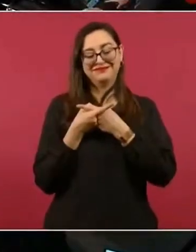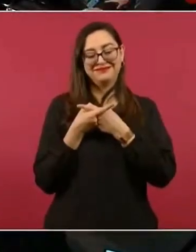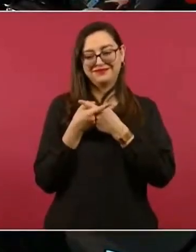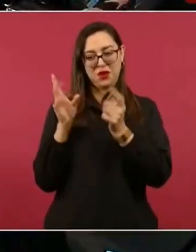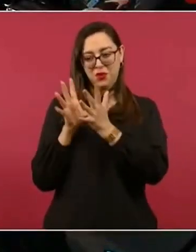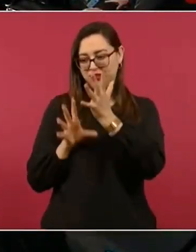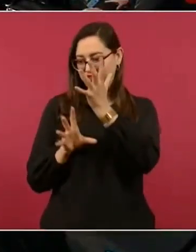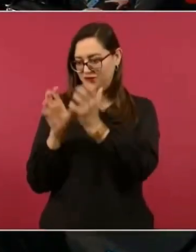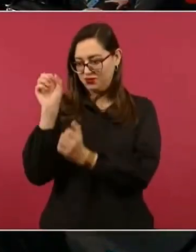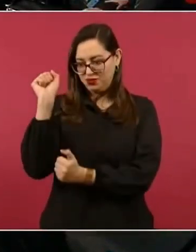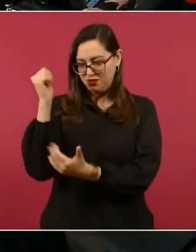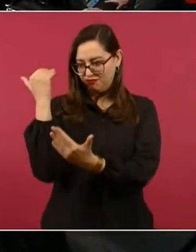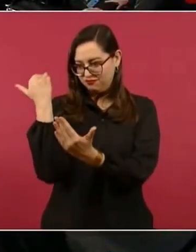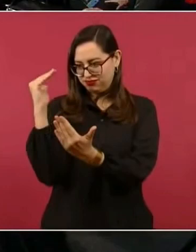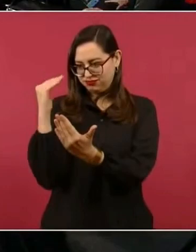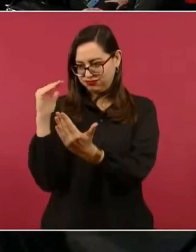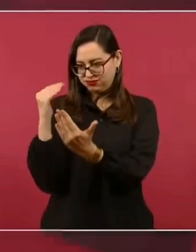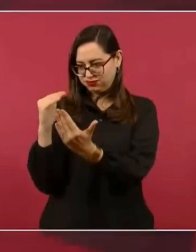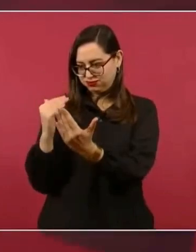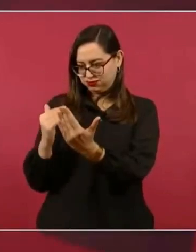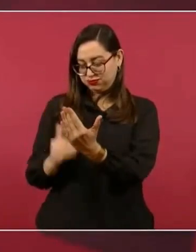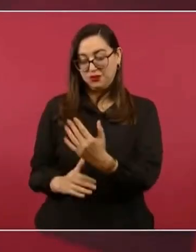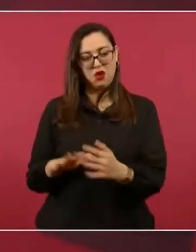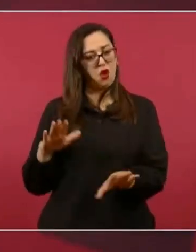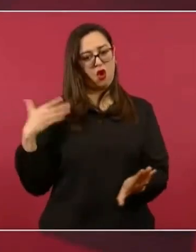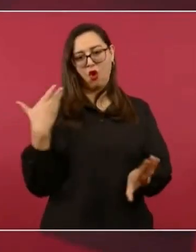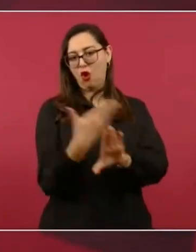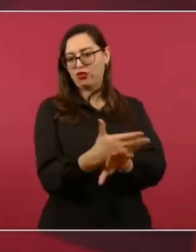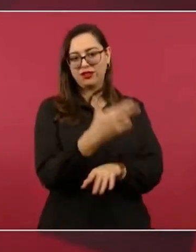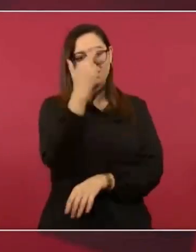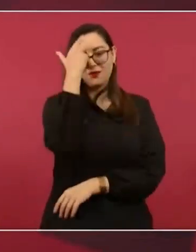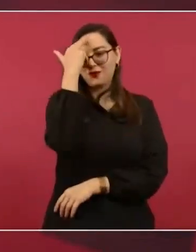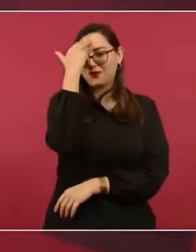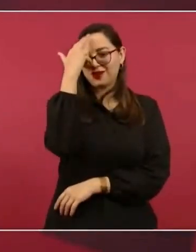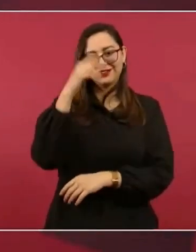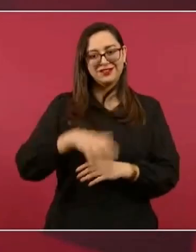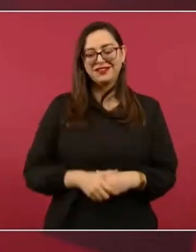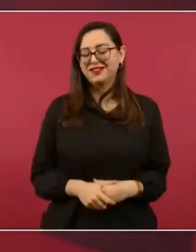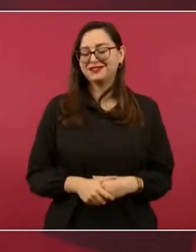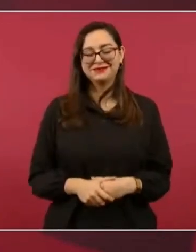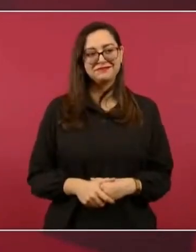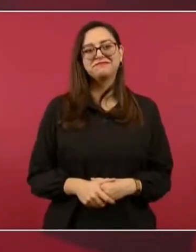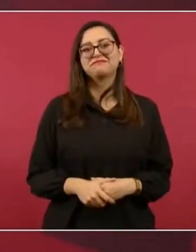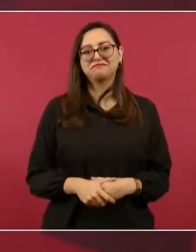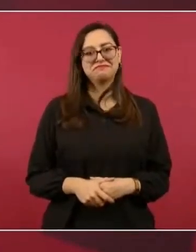Todo lo que defendieron en 34 años